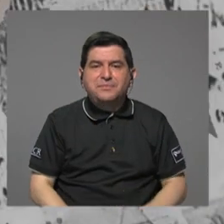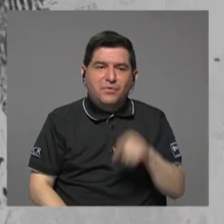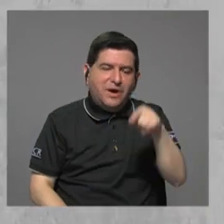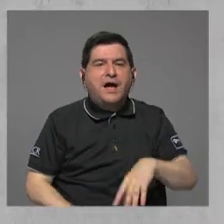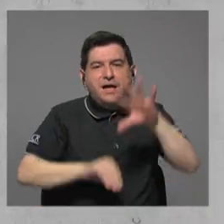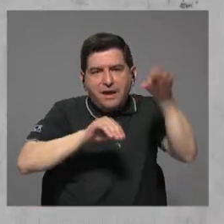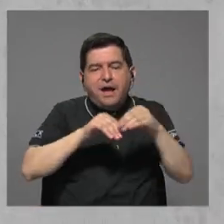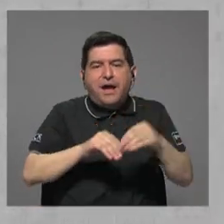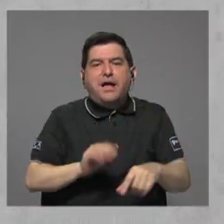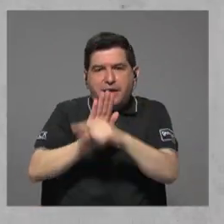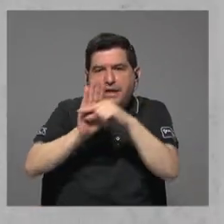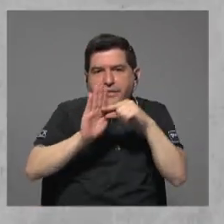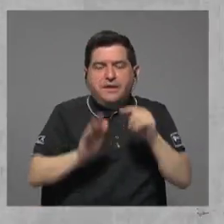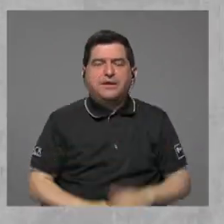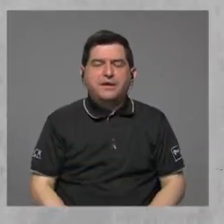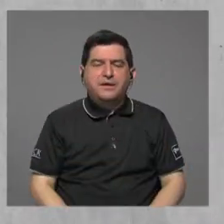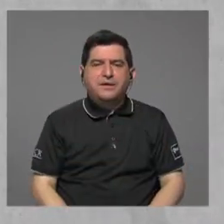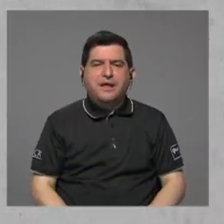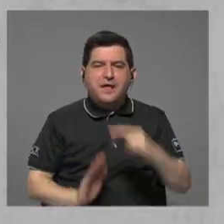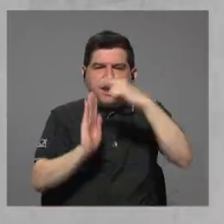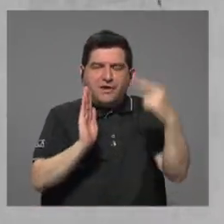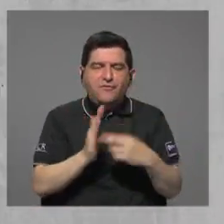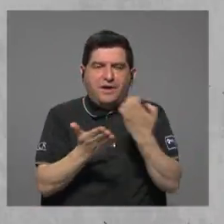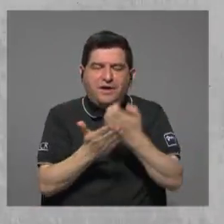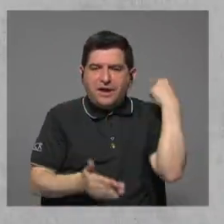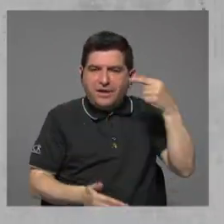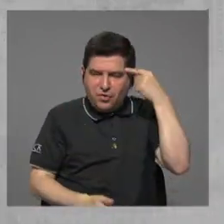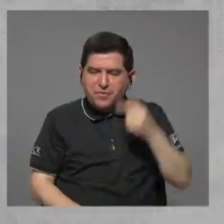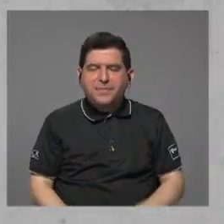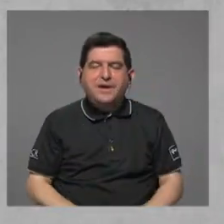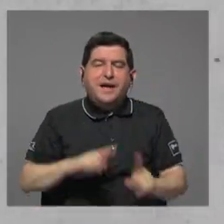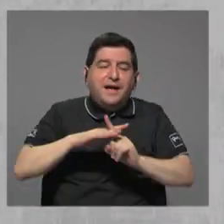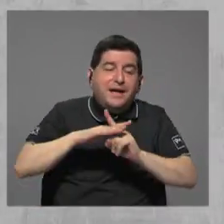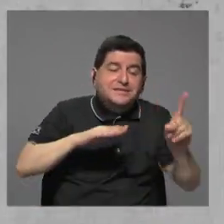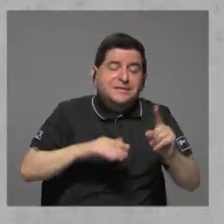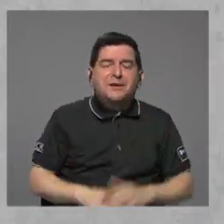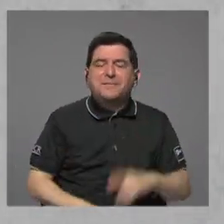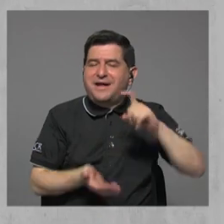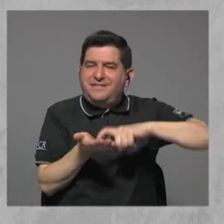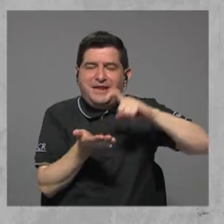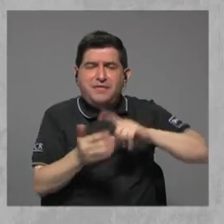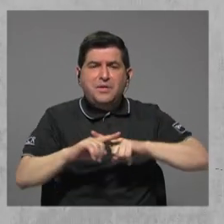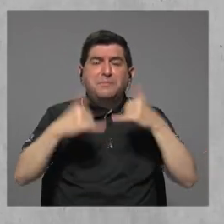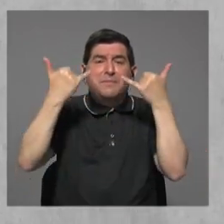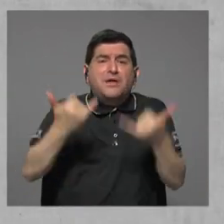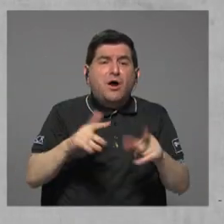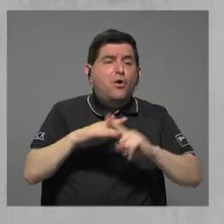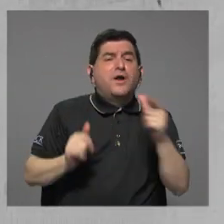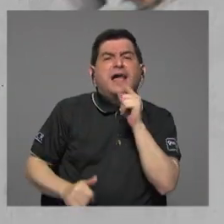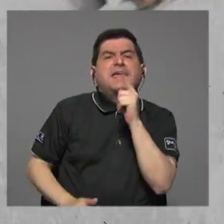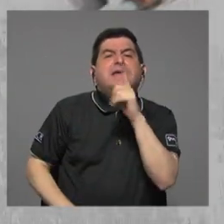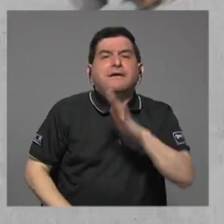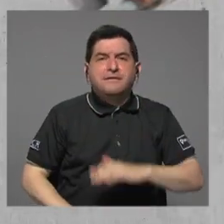coletilla. La regla fiscal fue una válvula de escape para el déficit. Ahora, ¿quién se escapará de ella?